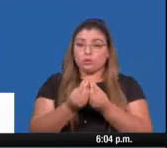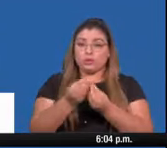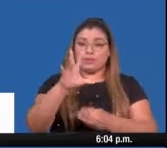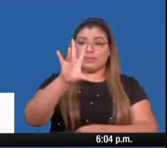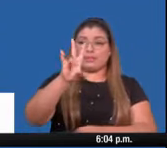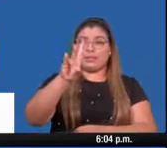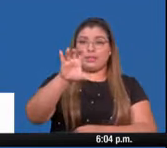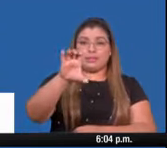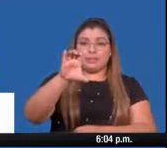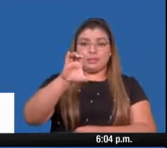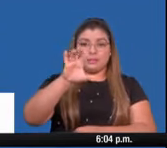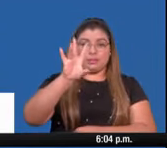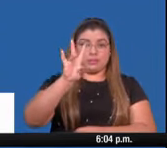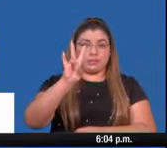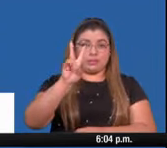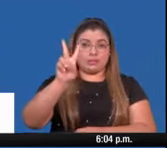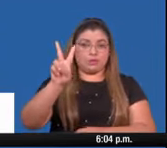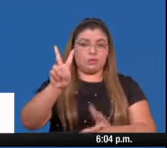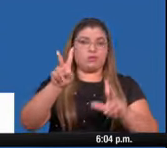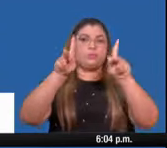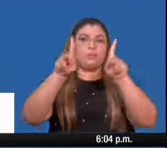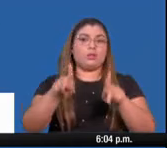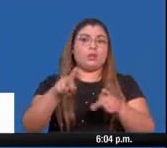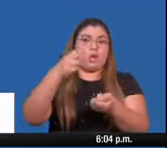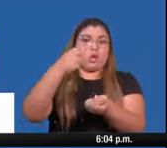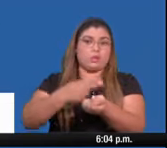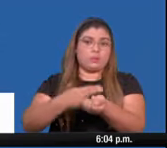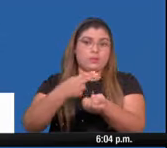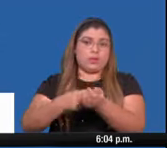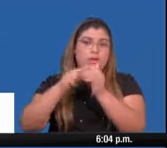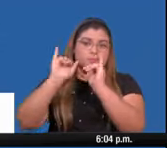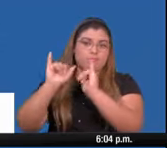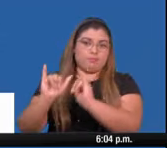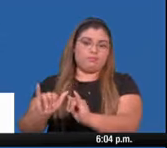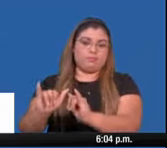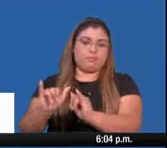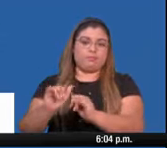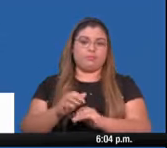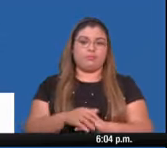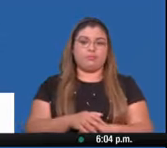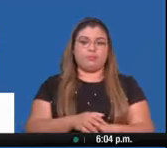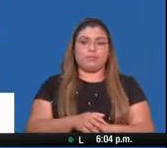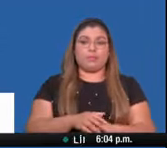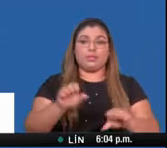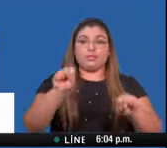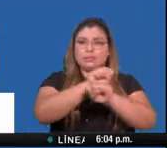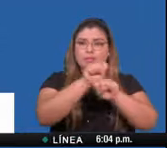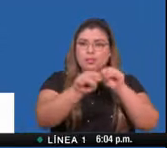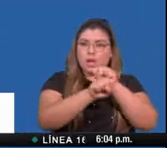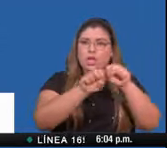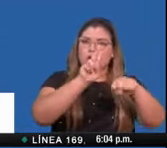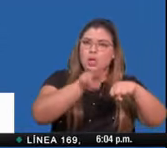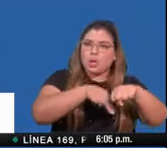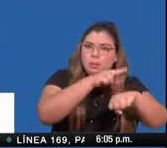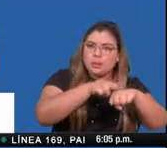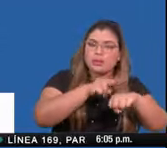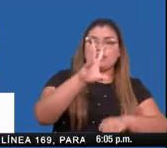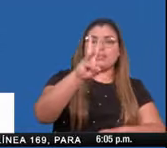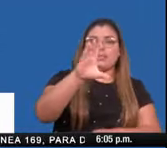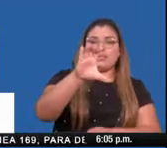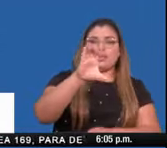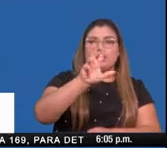772 personas hospitalizadas, corresponden a salas 627